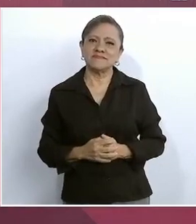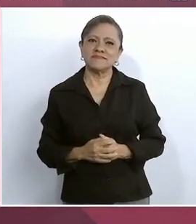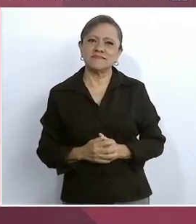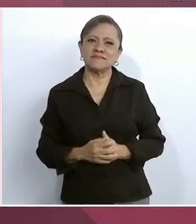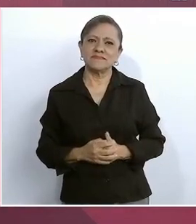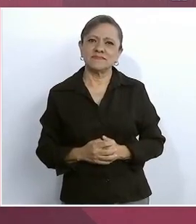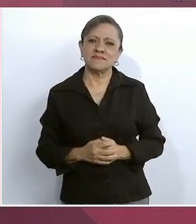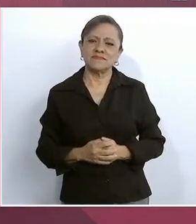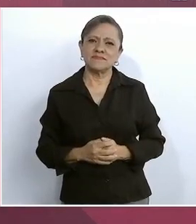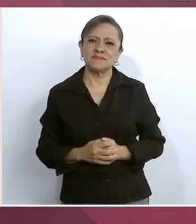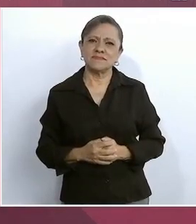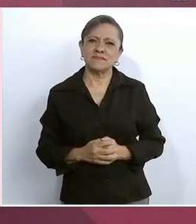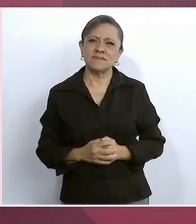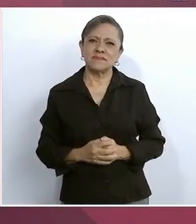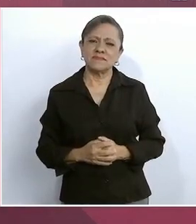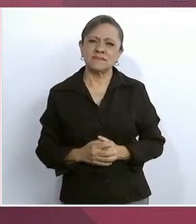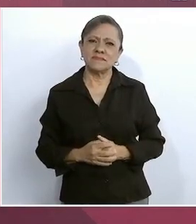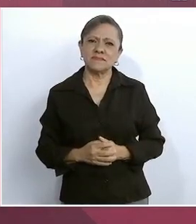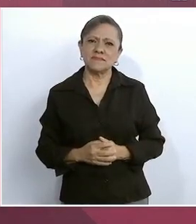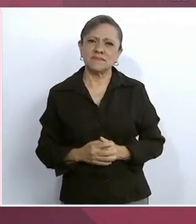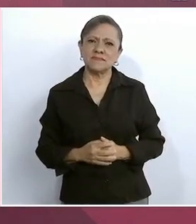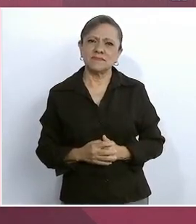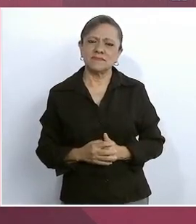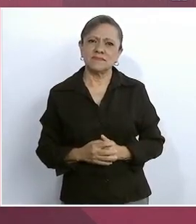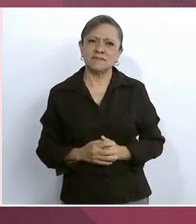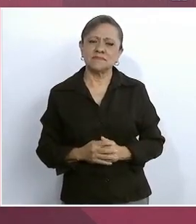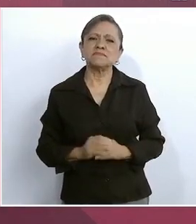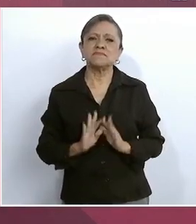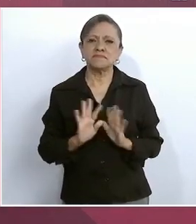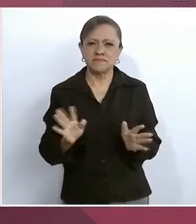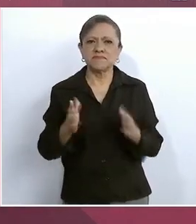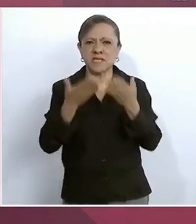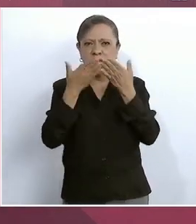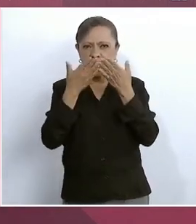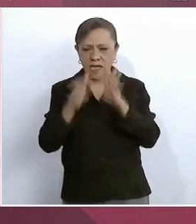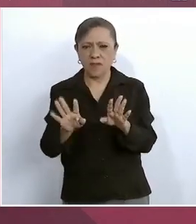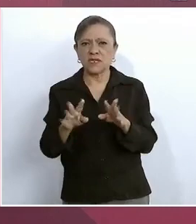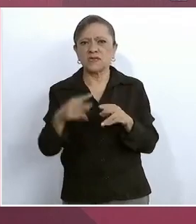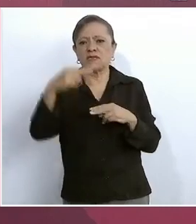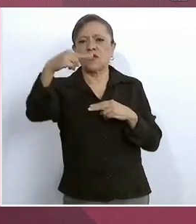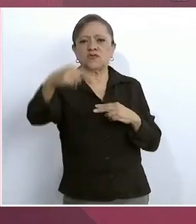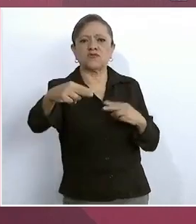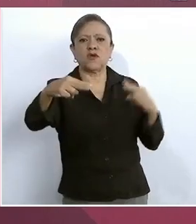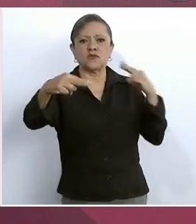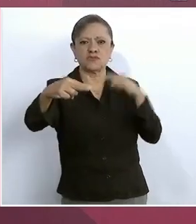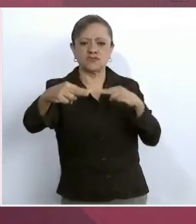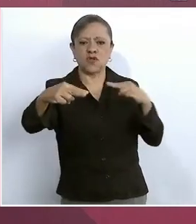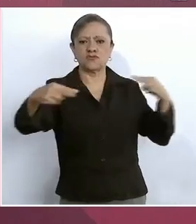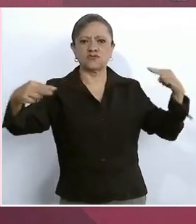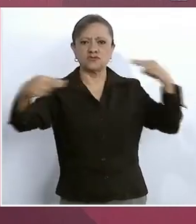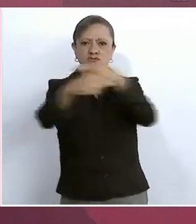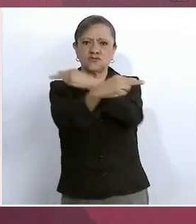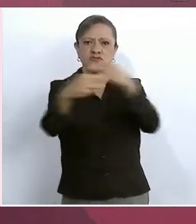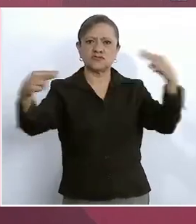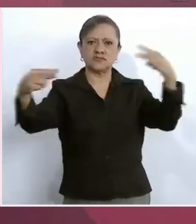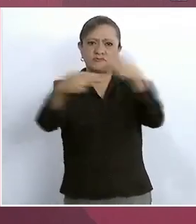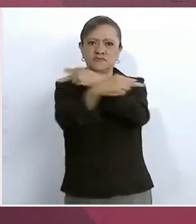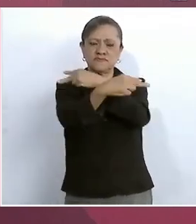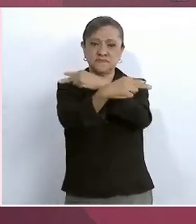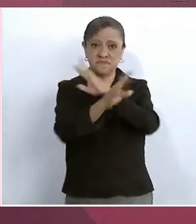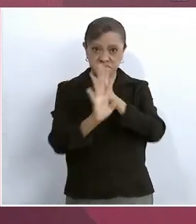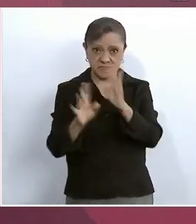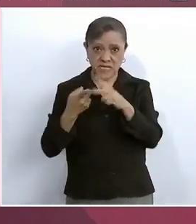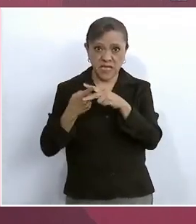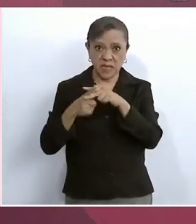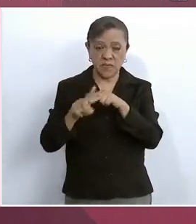cuerpos, dos carriles cada uno, ya que empiece a utilizarse, ya